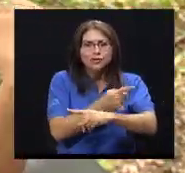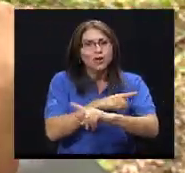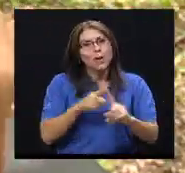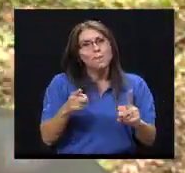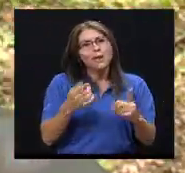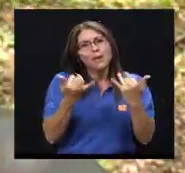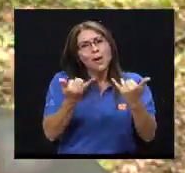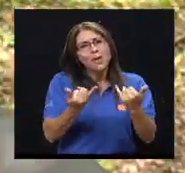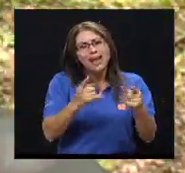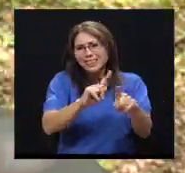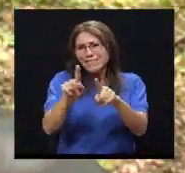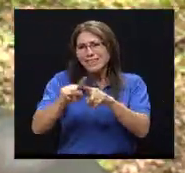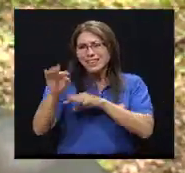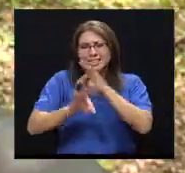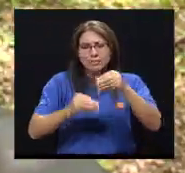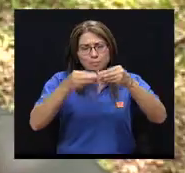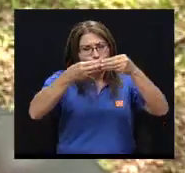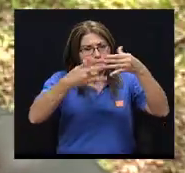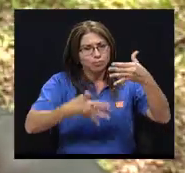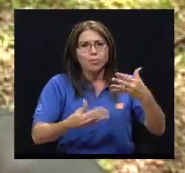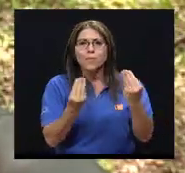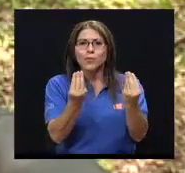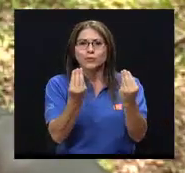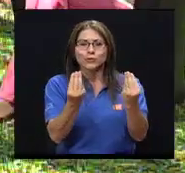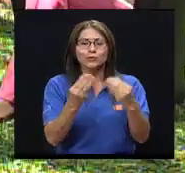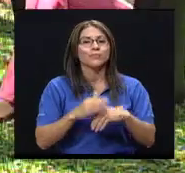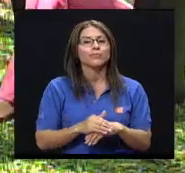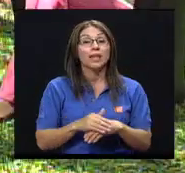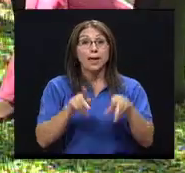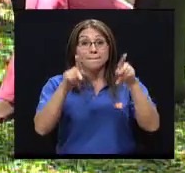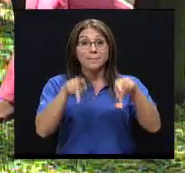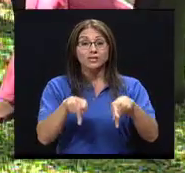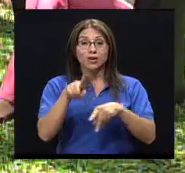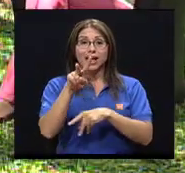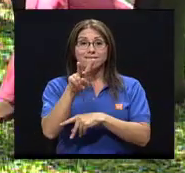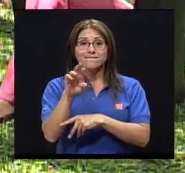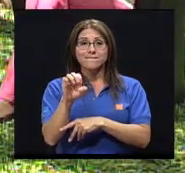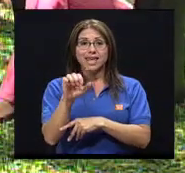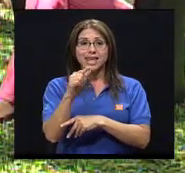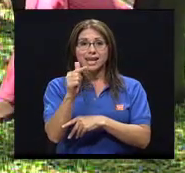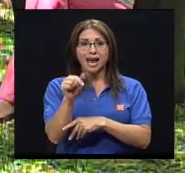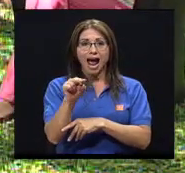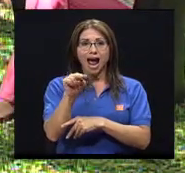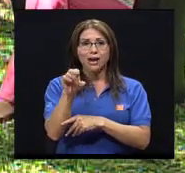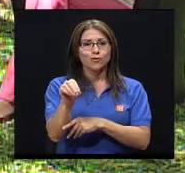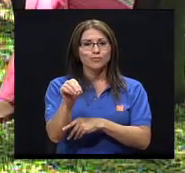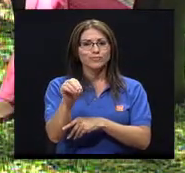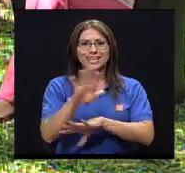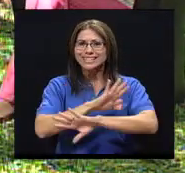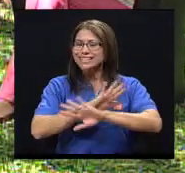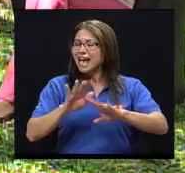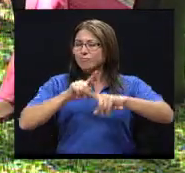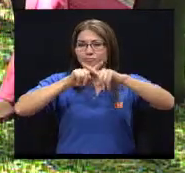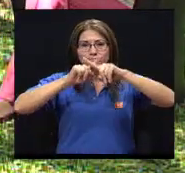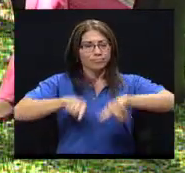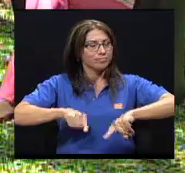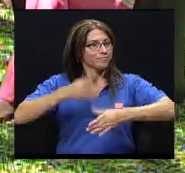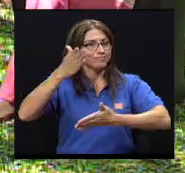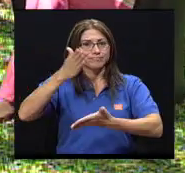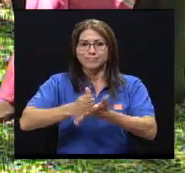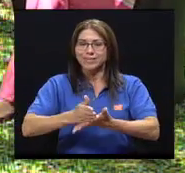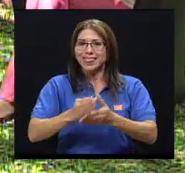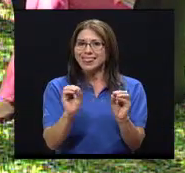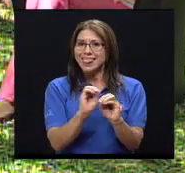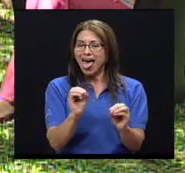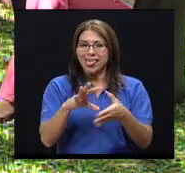gama que encontramos ahora podría ser un tipo. Los veganos sí son los que por completo eliminan todo, ¿verdad?